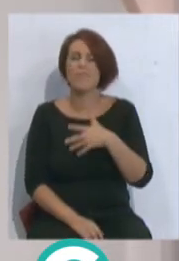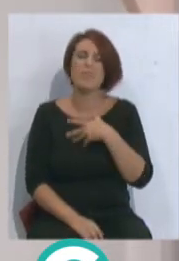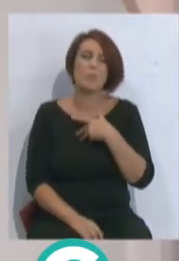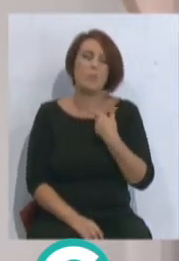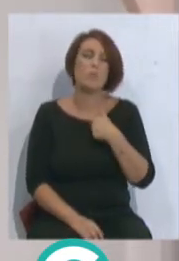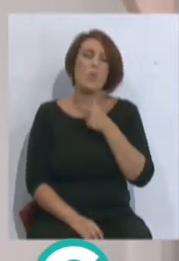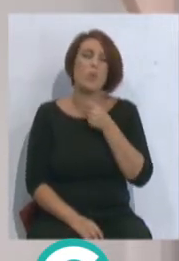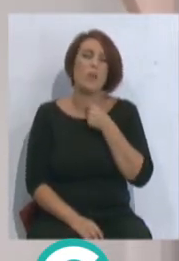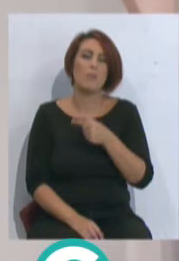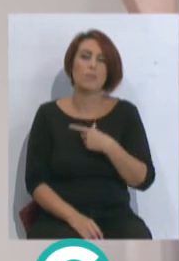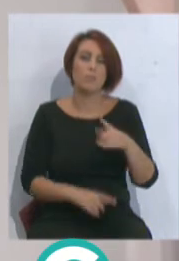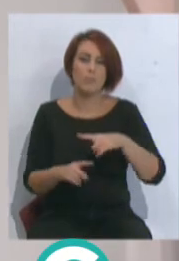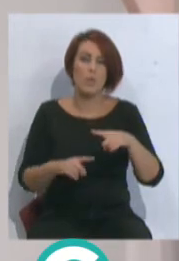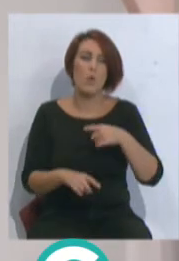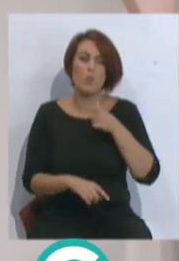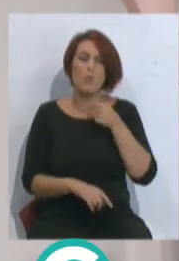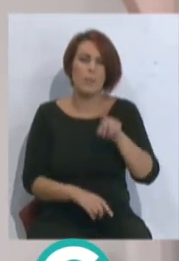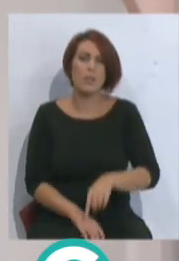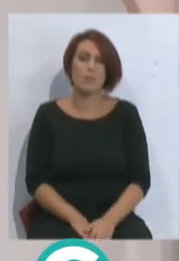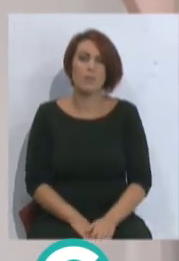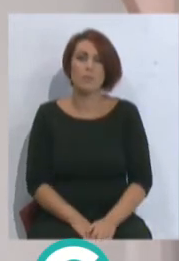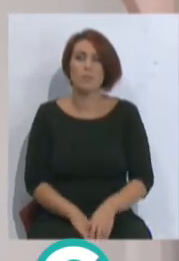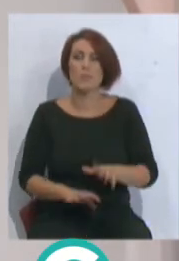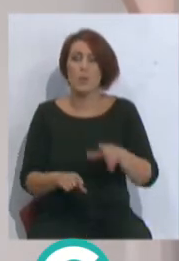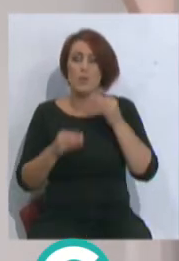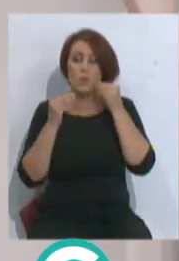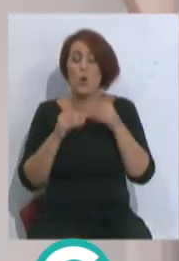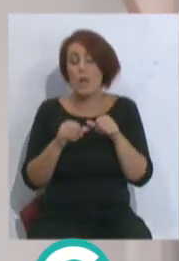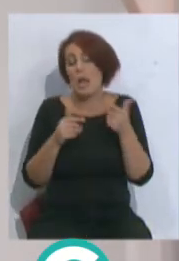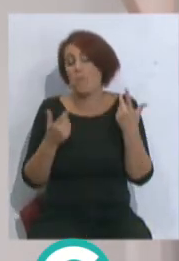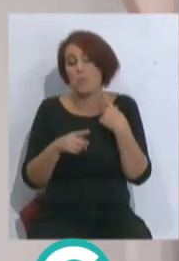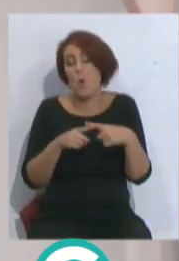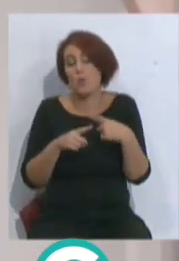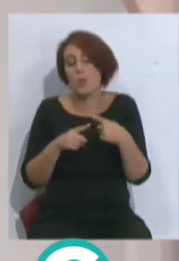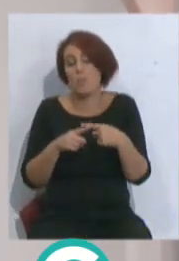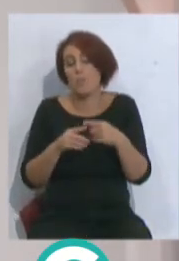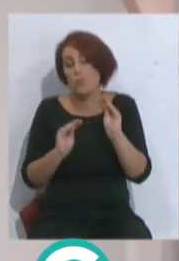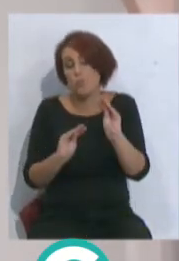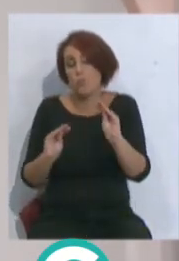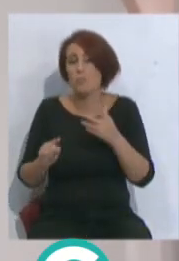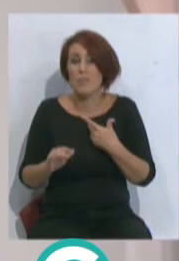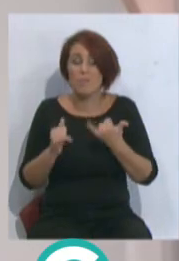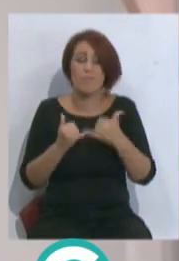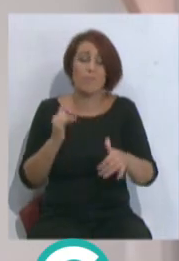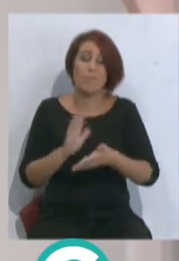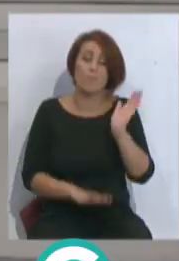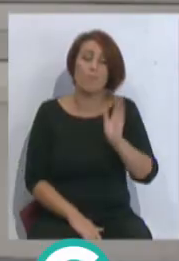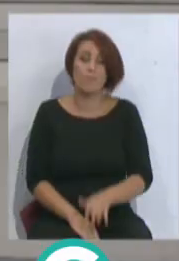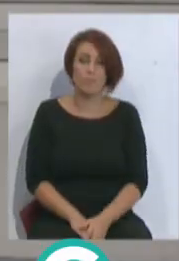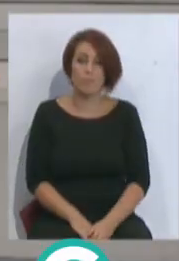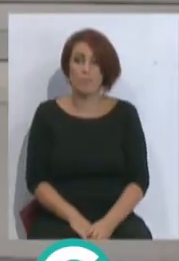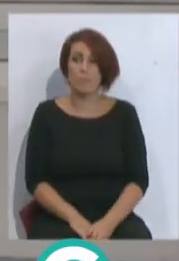gustaba un jugador para el Cádiz. El entrenador también le gustaba. Y el entrenador también. Pero por su historia, cosas raras, que no tuvo los pies en el suelo, al final no está aquí. Claro,